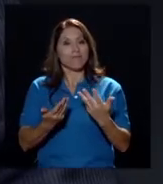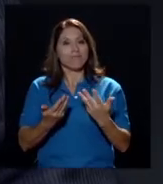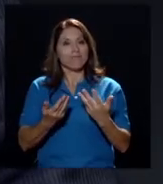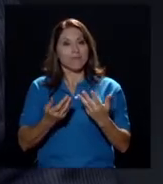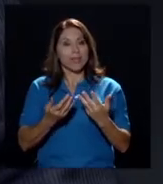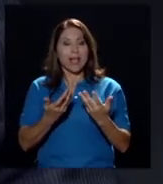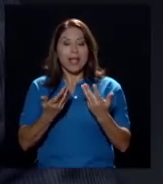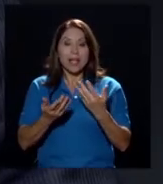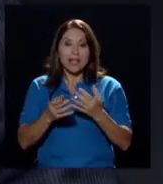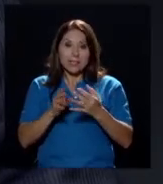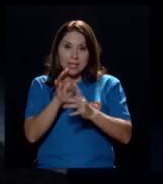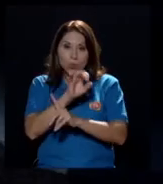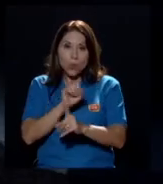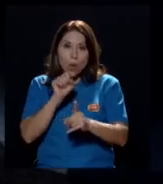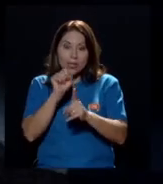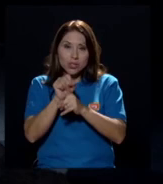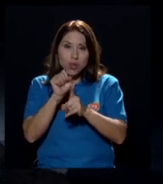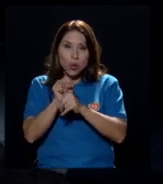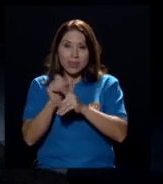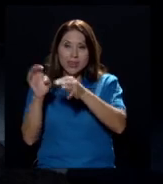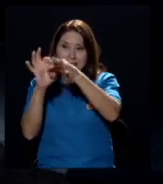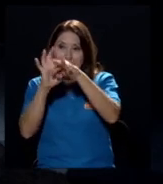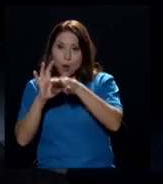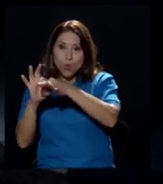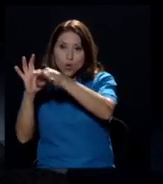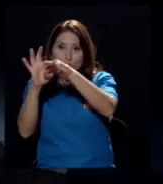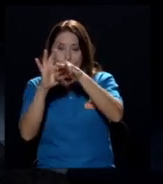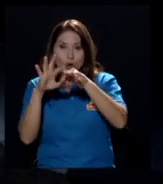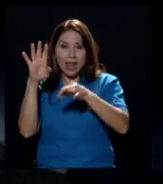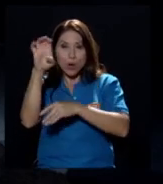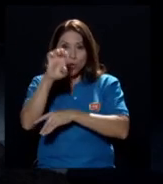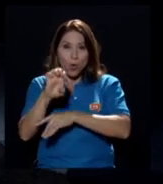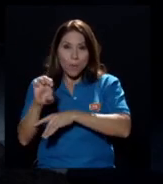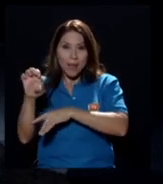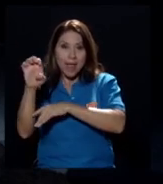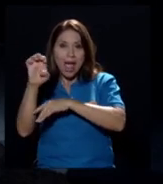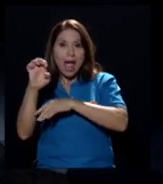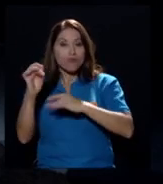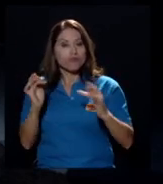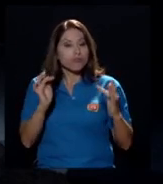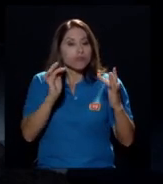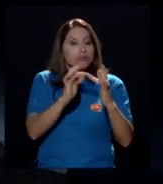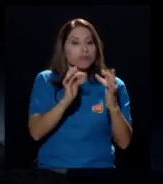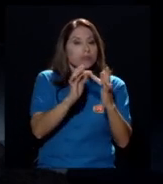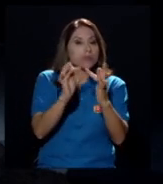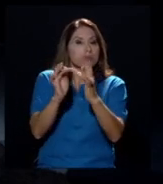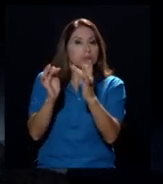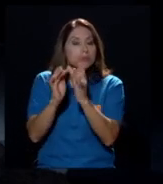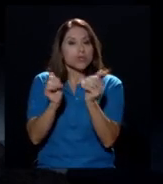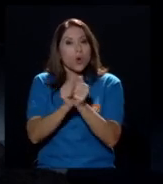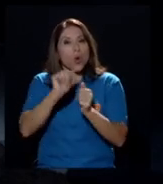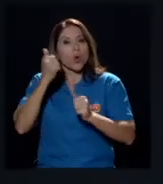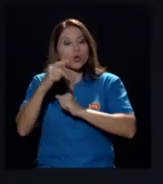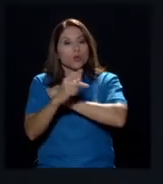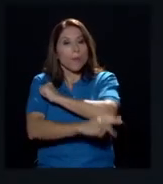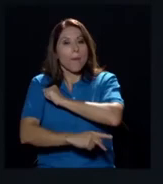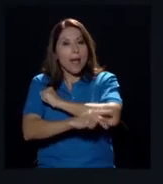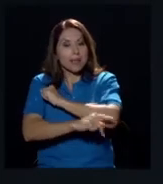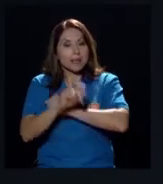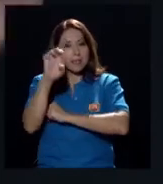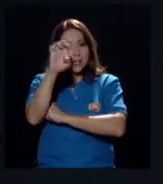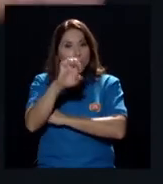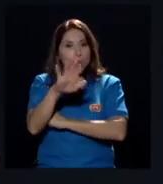la Unión Europea hacia el resto de los países de Europa algunos países de Europa, típicamente